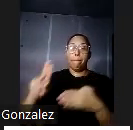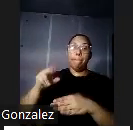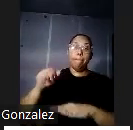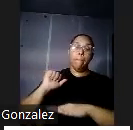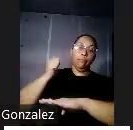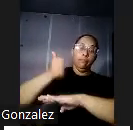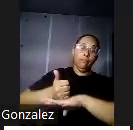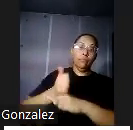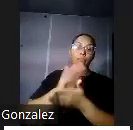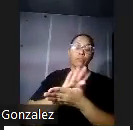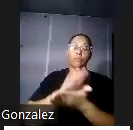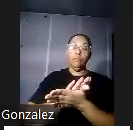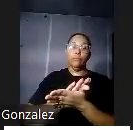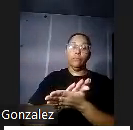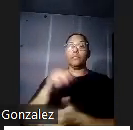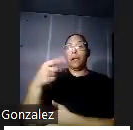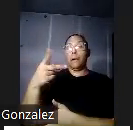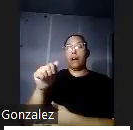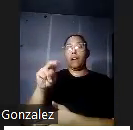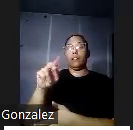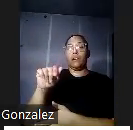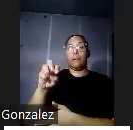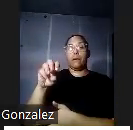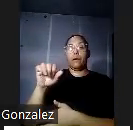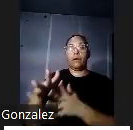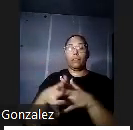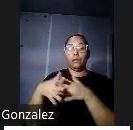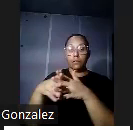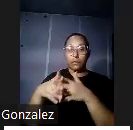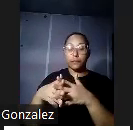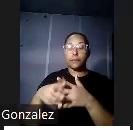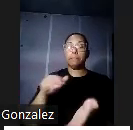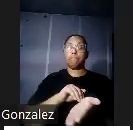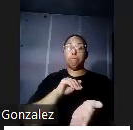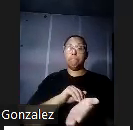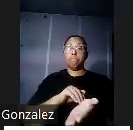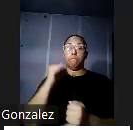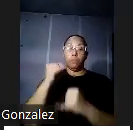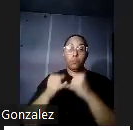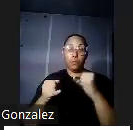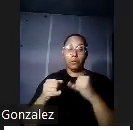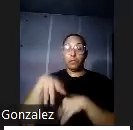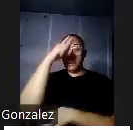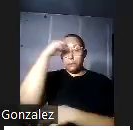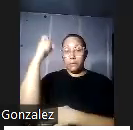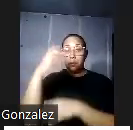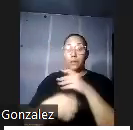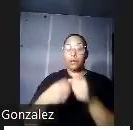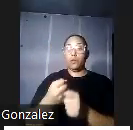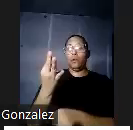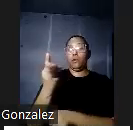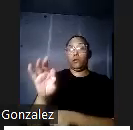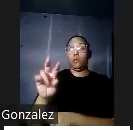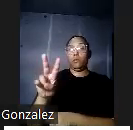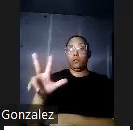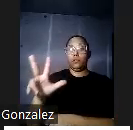escuela panamericana de medicina tropical por último durante el verano de 1923 se